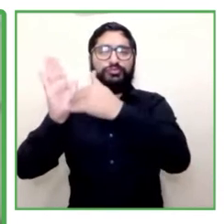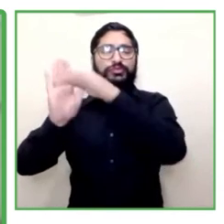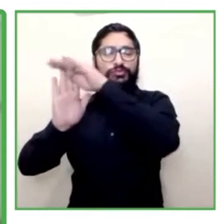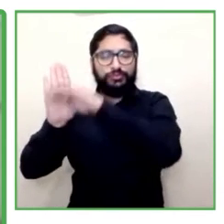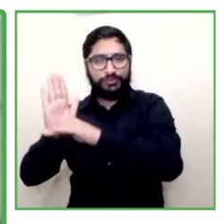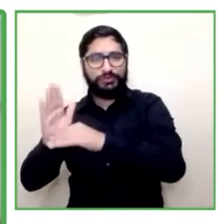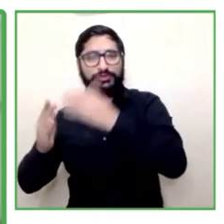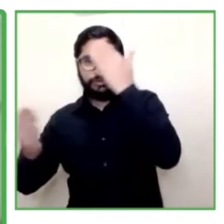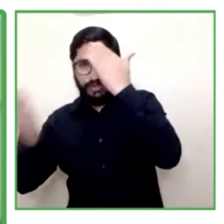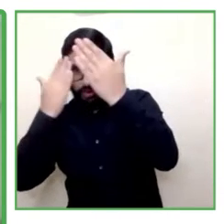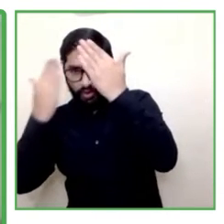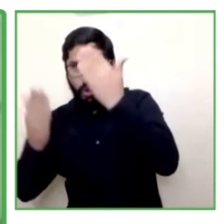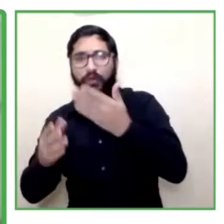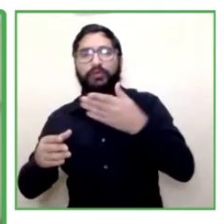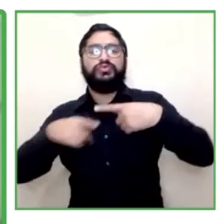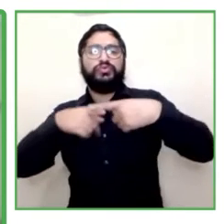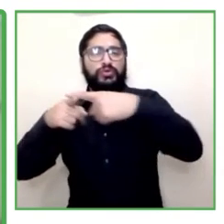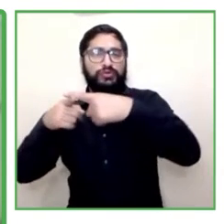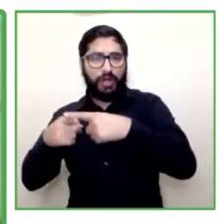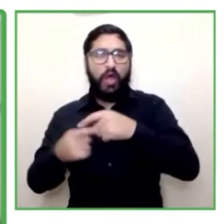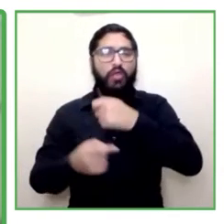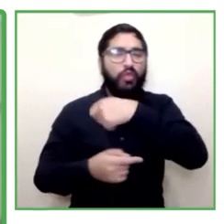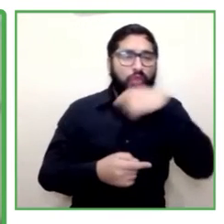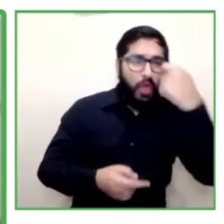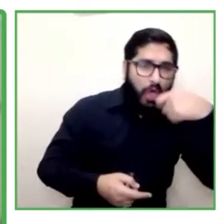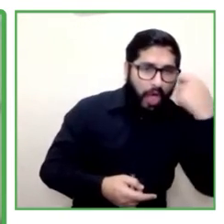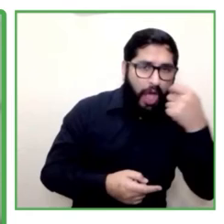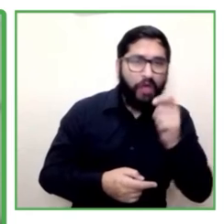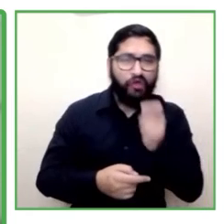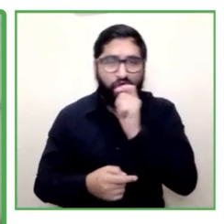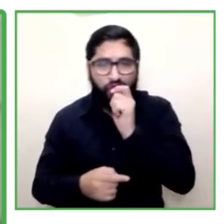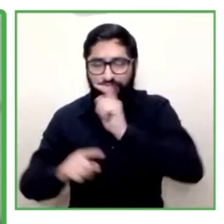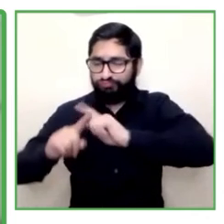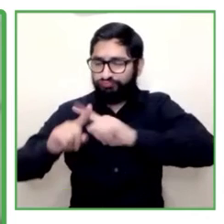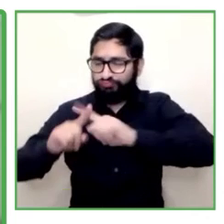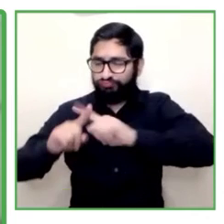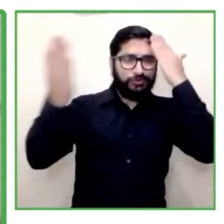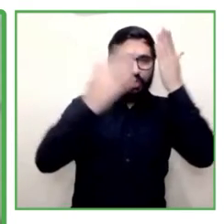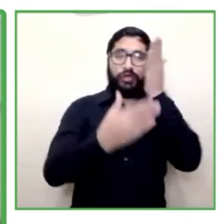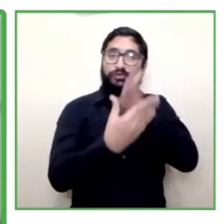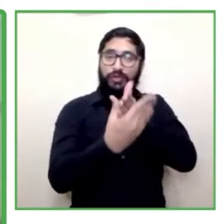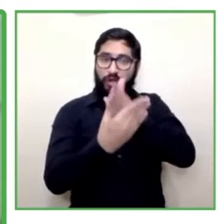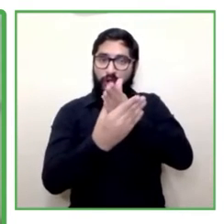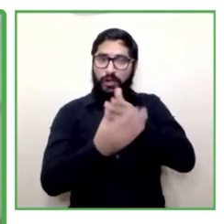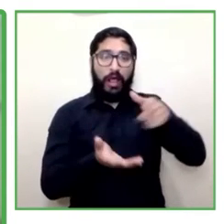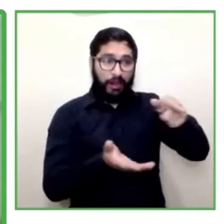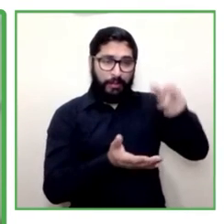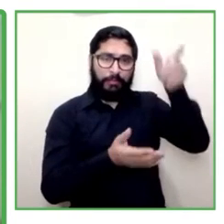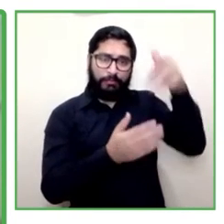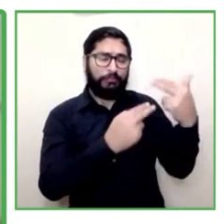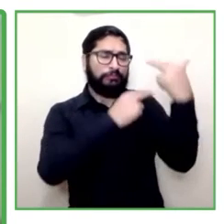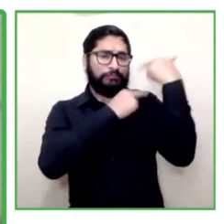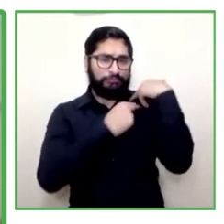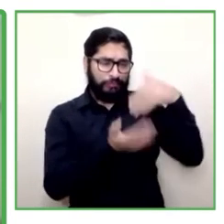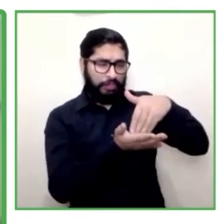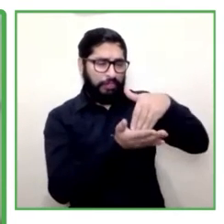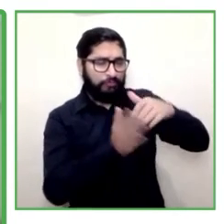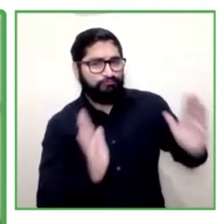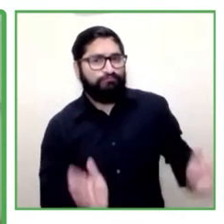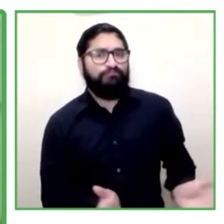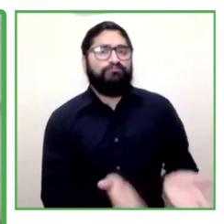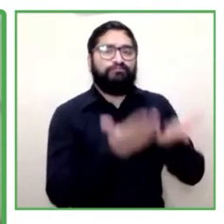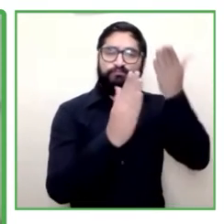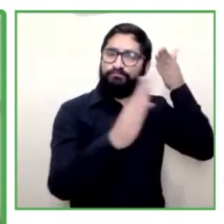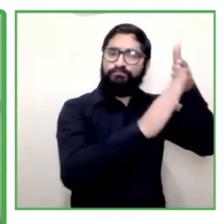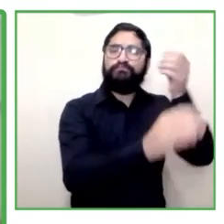psicosociales en vulnerabilidad. Con este sello que tiene él del trabajo comunitario, recientemente ha sido